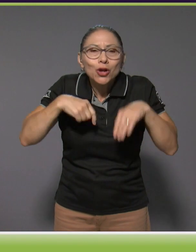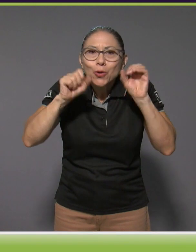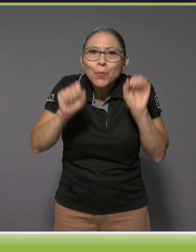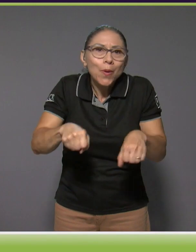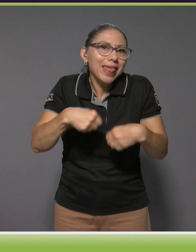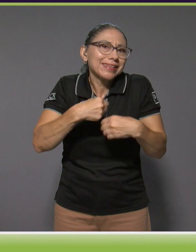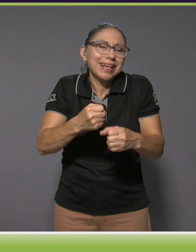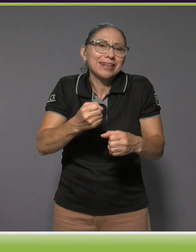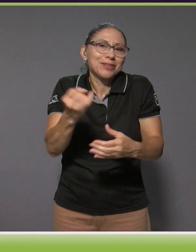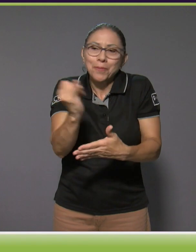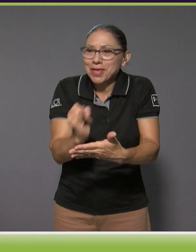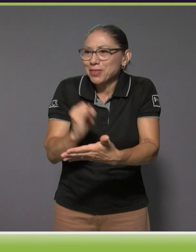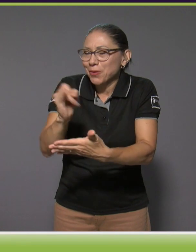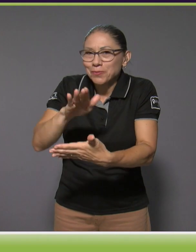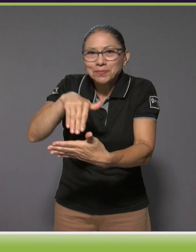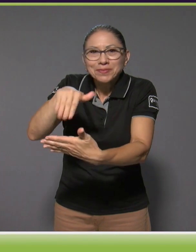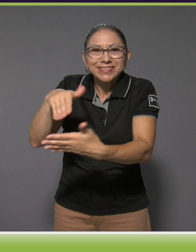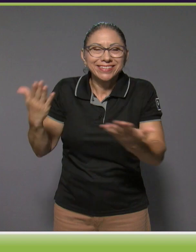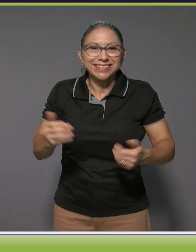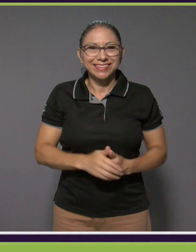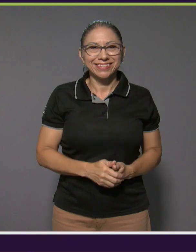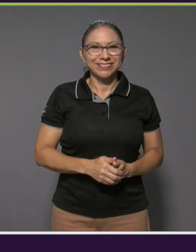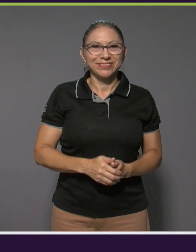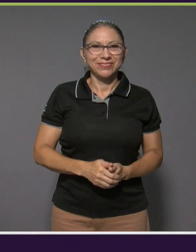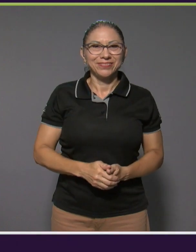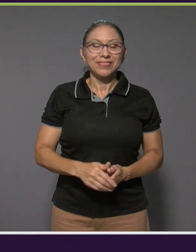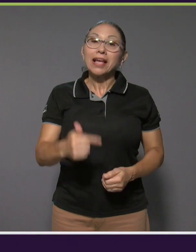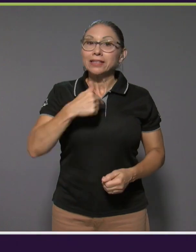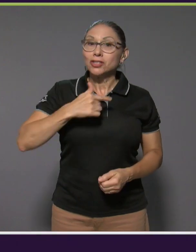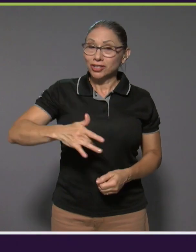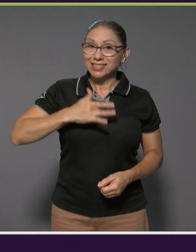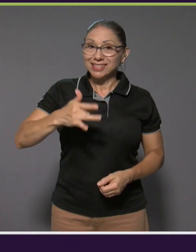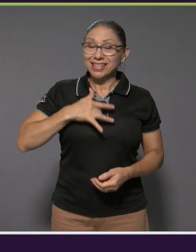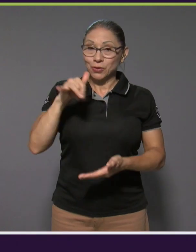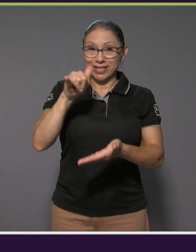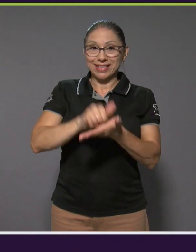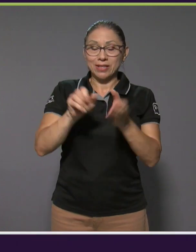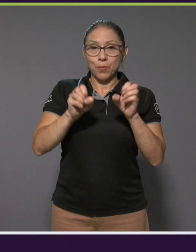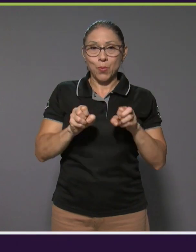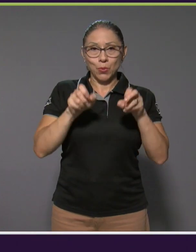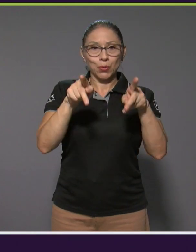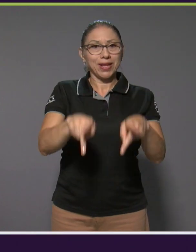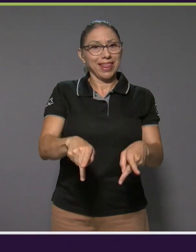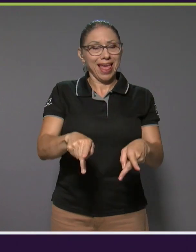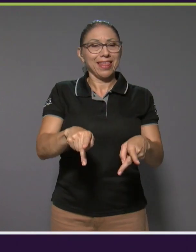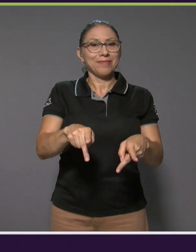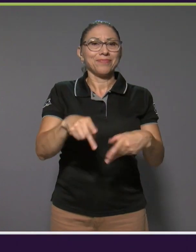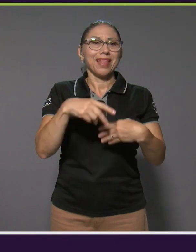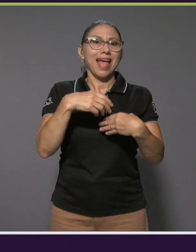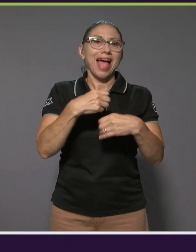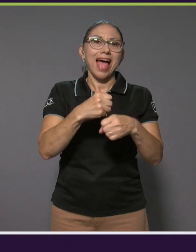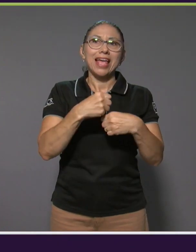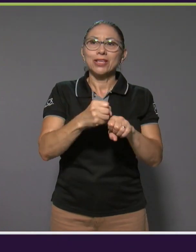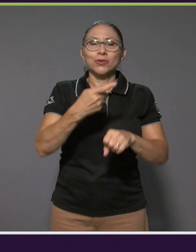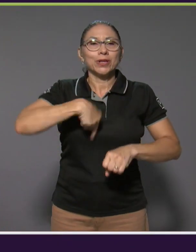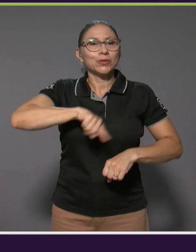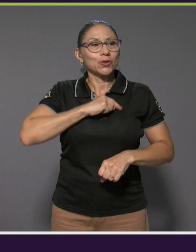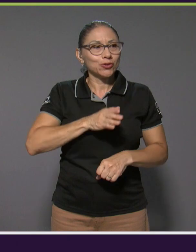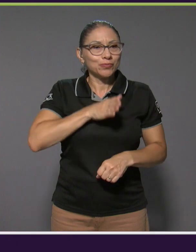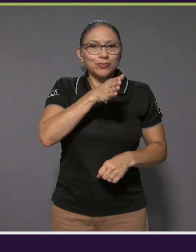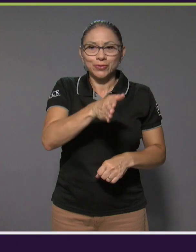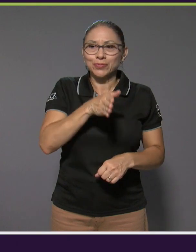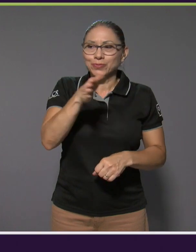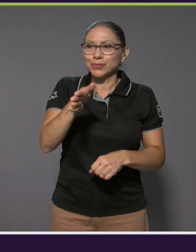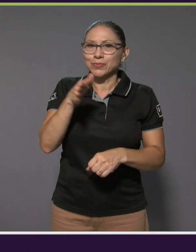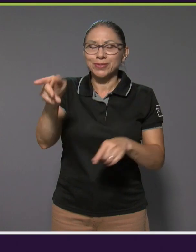todo lo pinto. Bueno, yo siento que esta oportunidad nos ha llevado a diferentes ferias y,